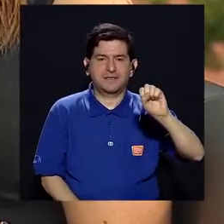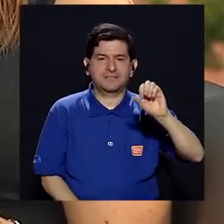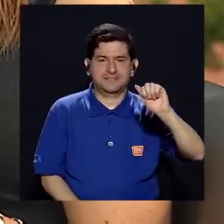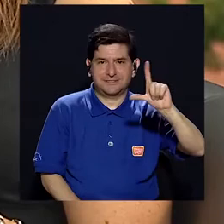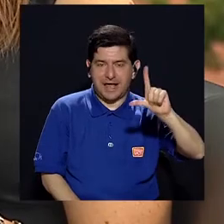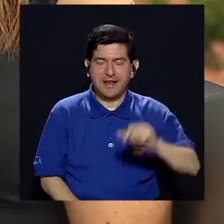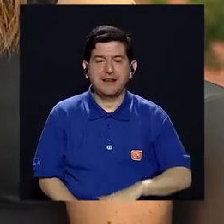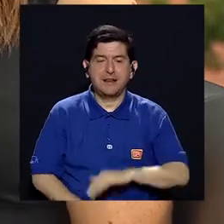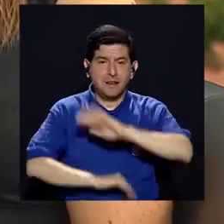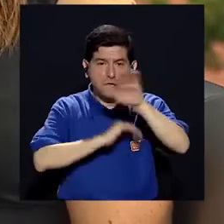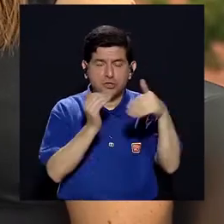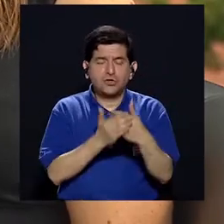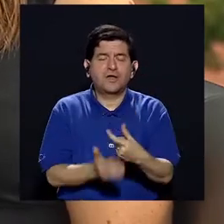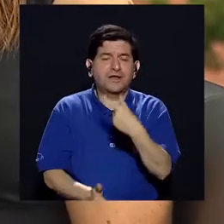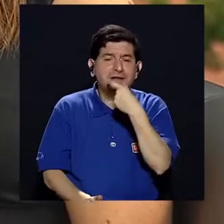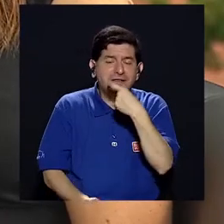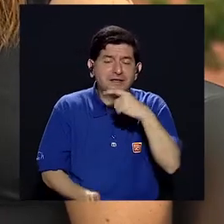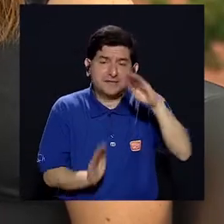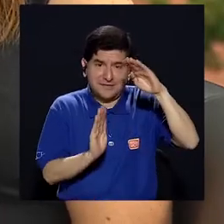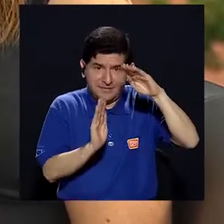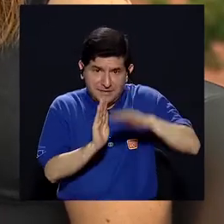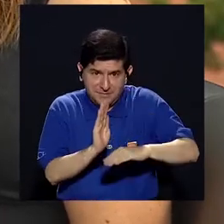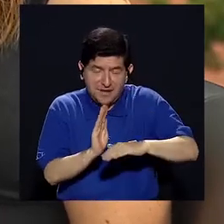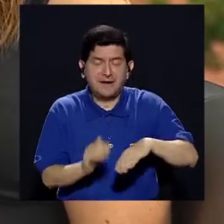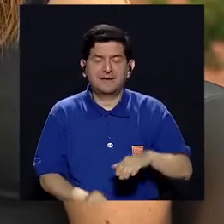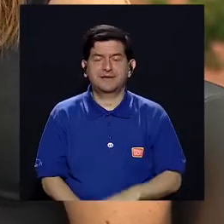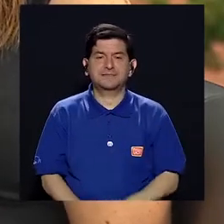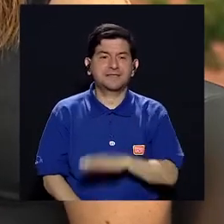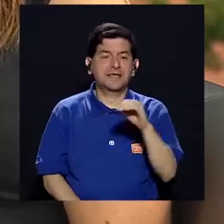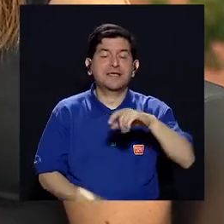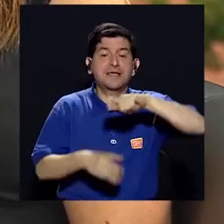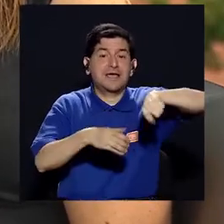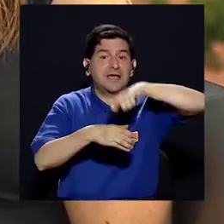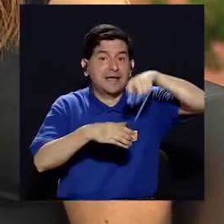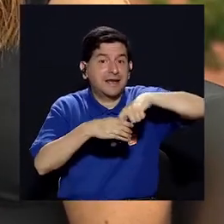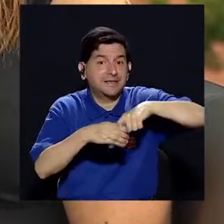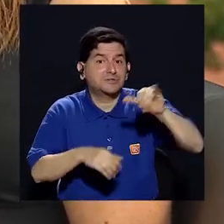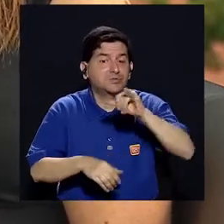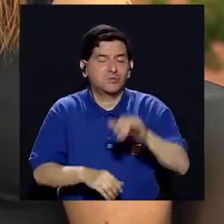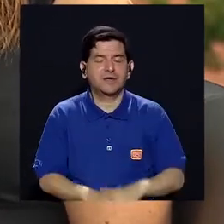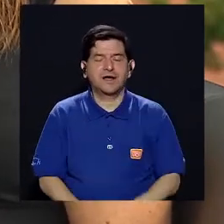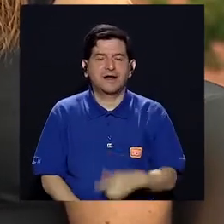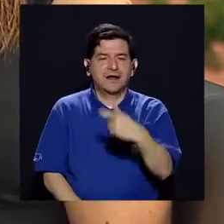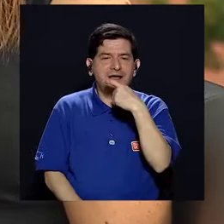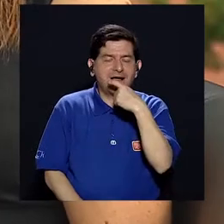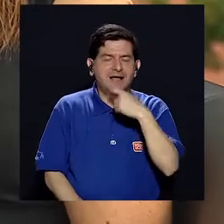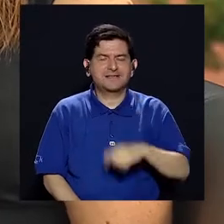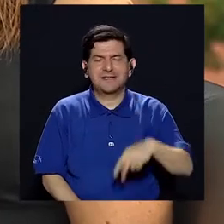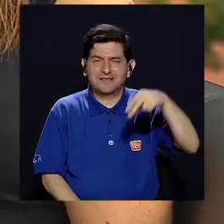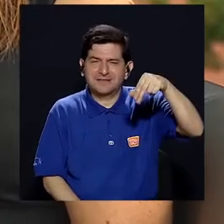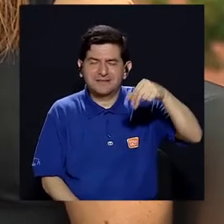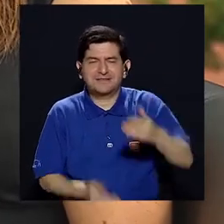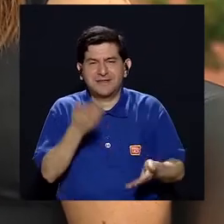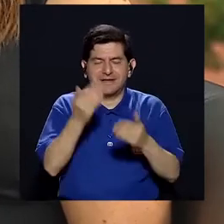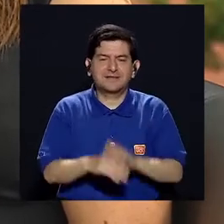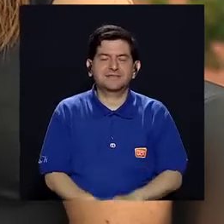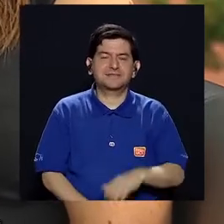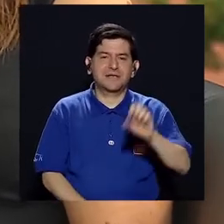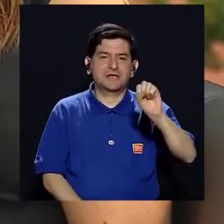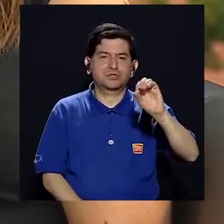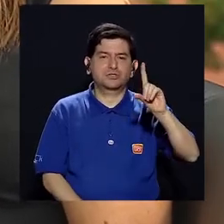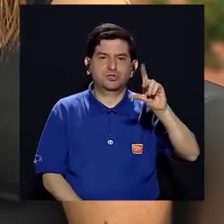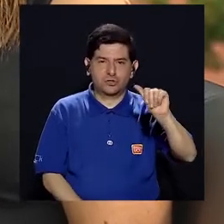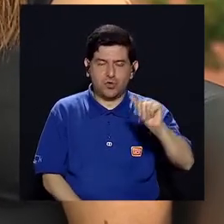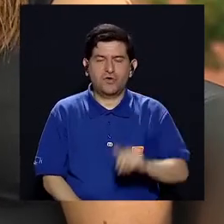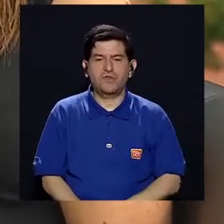las galletas dulces por lo general todas son bajas en sodio y el tema de lo que es el azúcar, entonces como te decía, una galleta salada, tipo